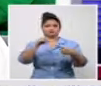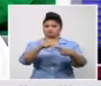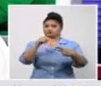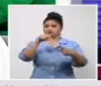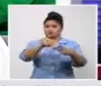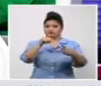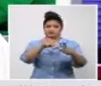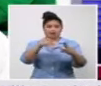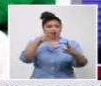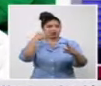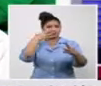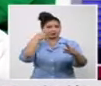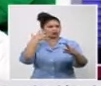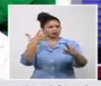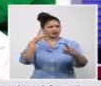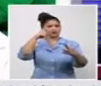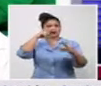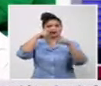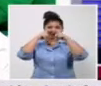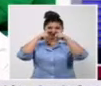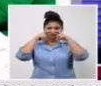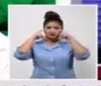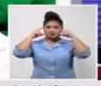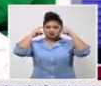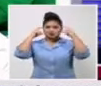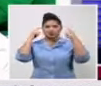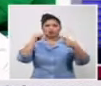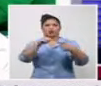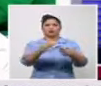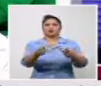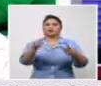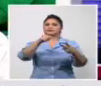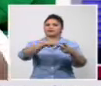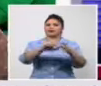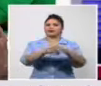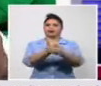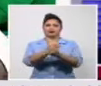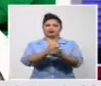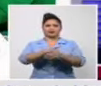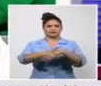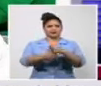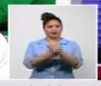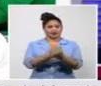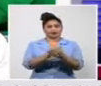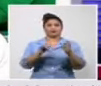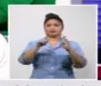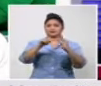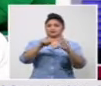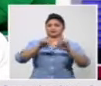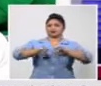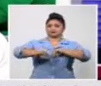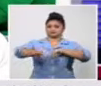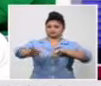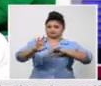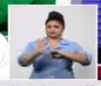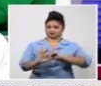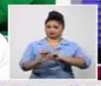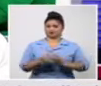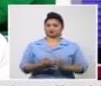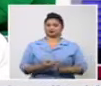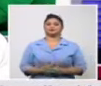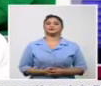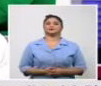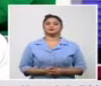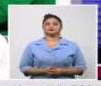ayer me mostraban en una en una algo que sale no sé si en